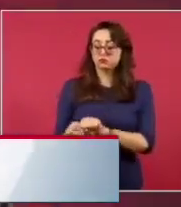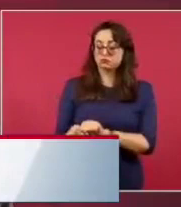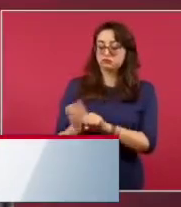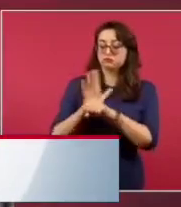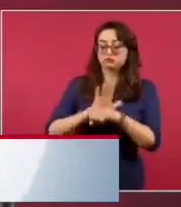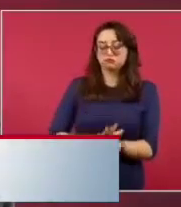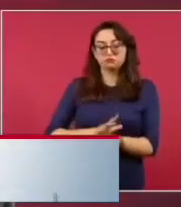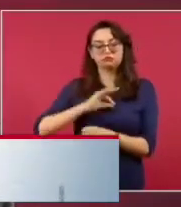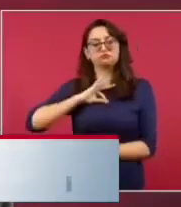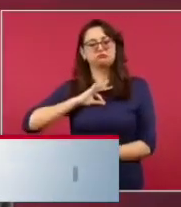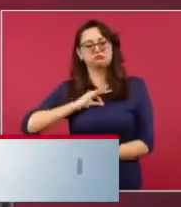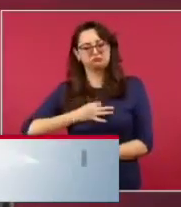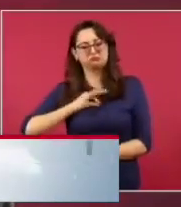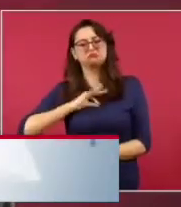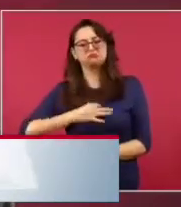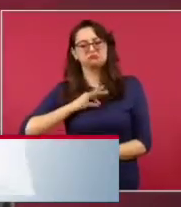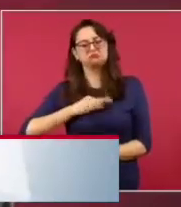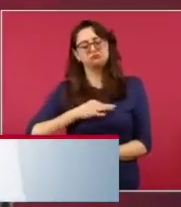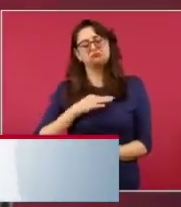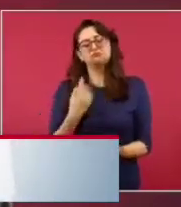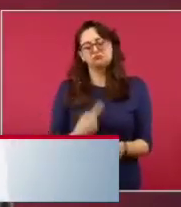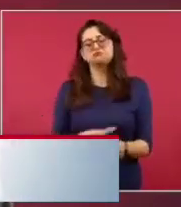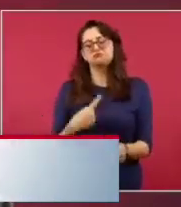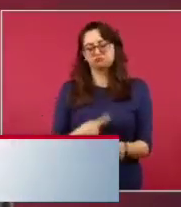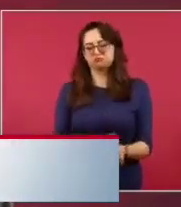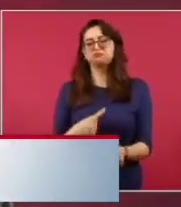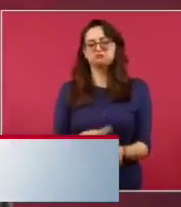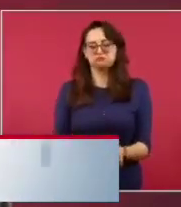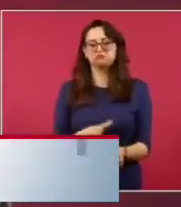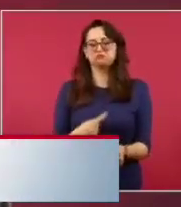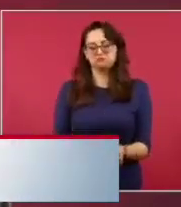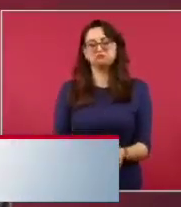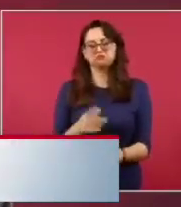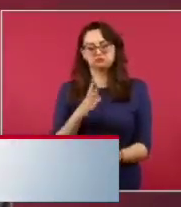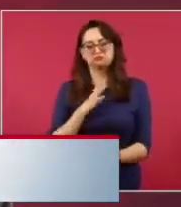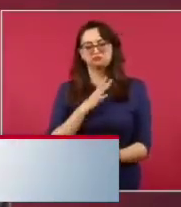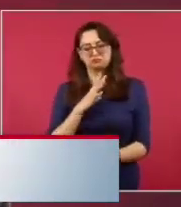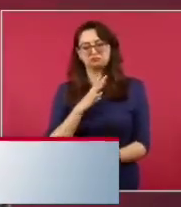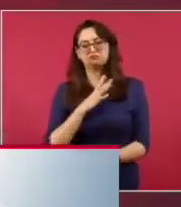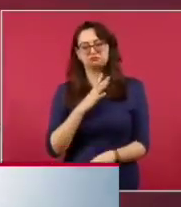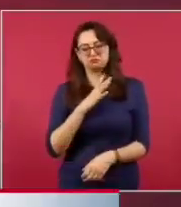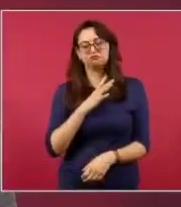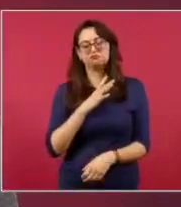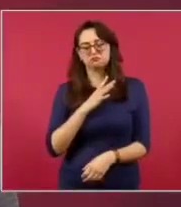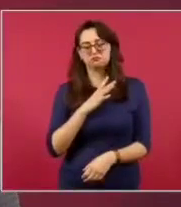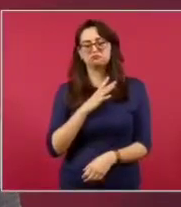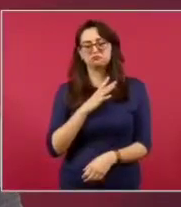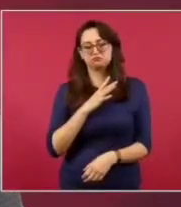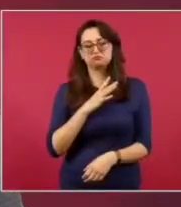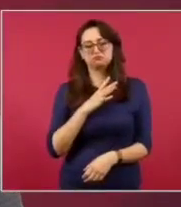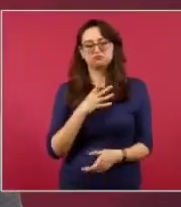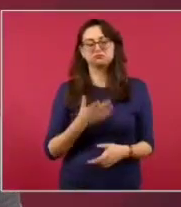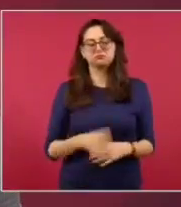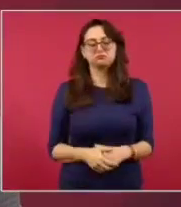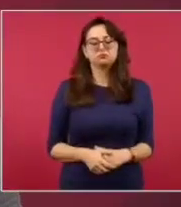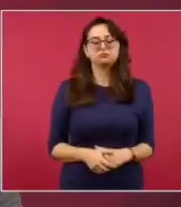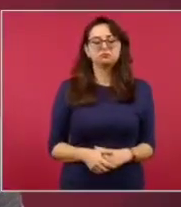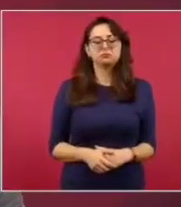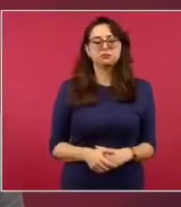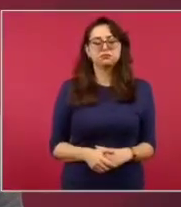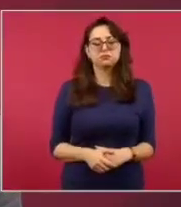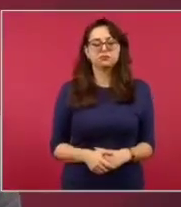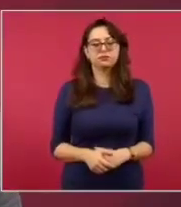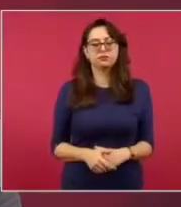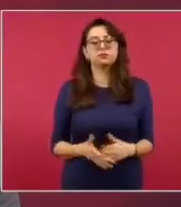se confirmó en unas horas después de su inicio de sintomatología, como ustedes saben. De acuerdo al